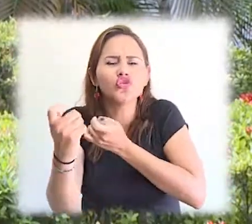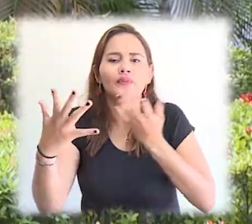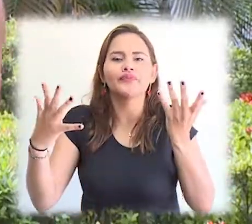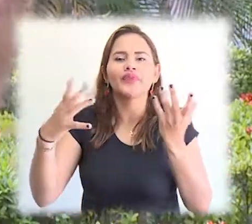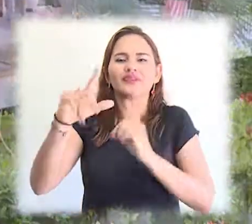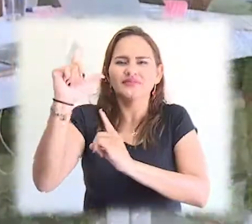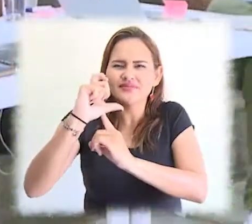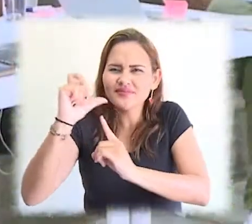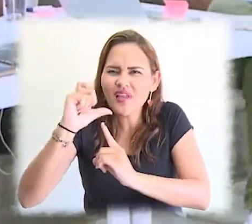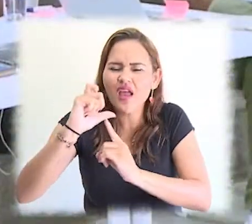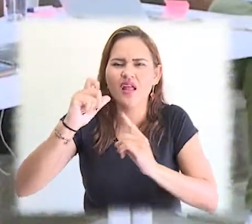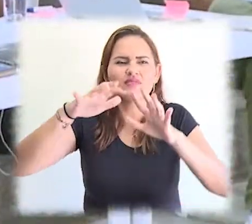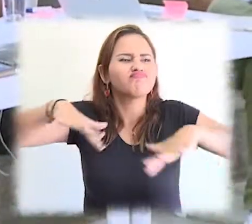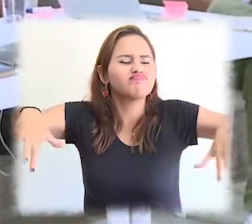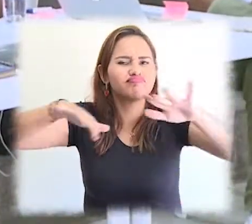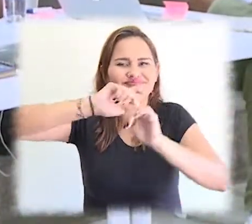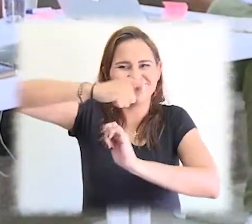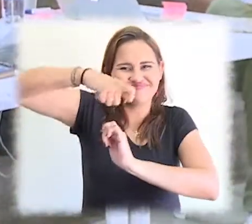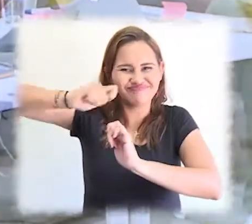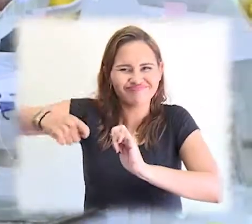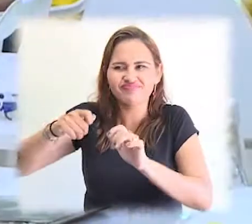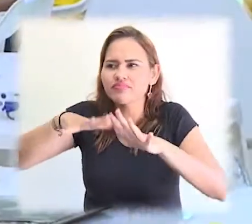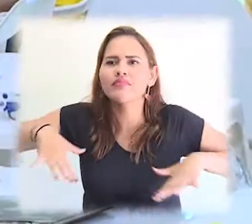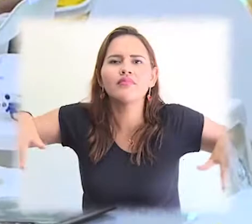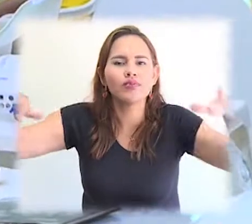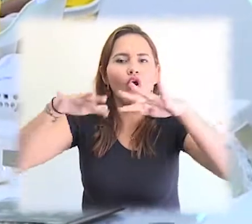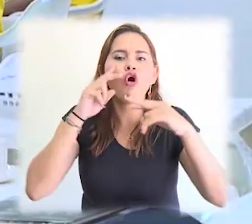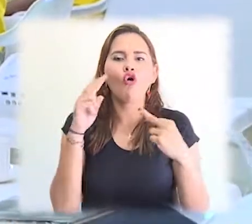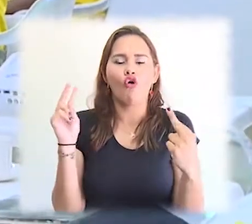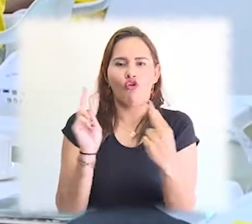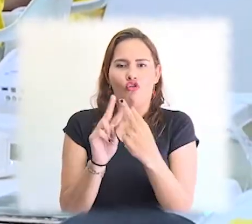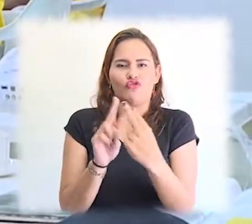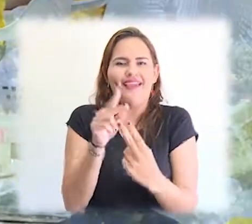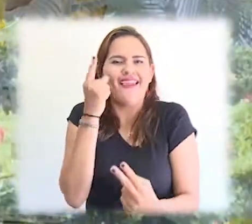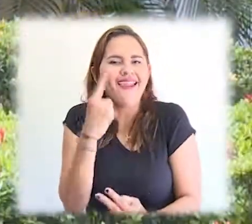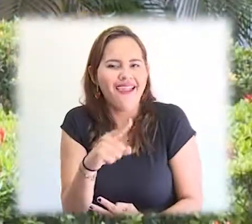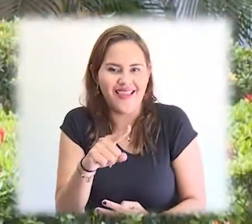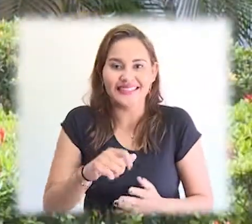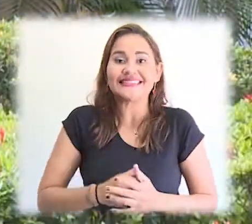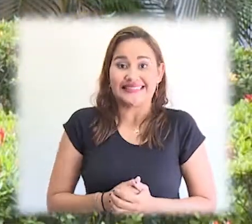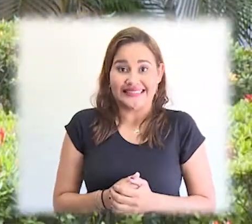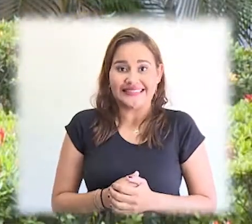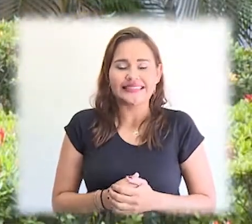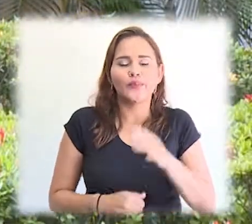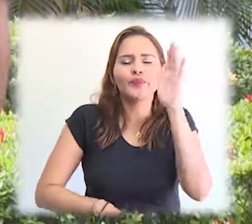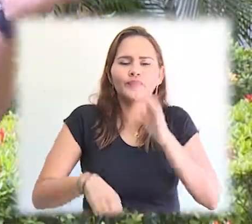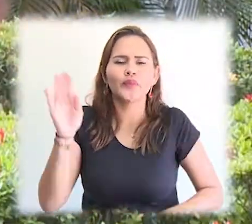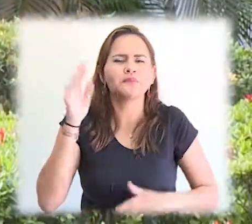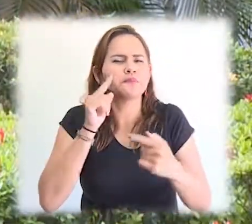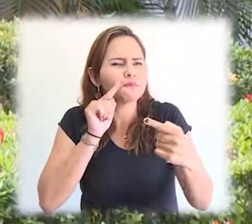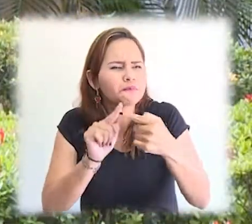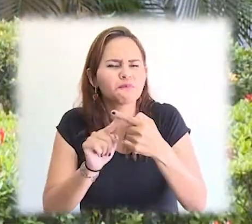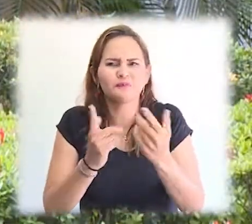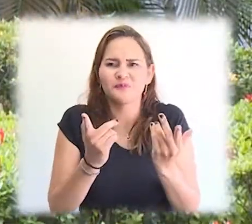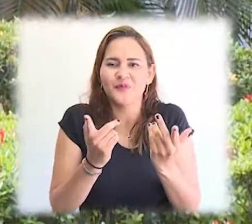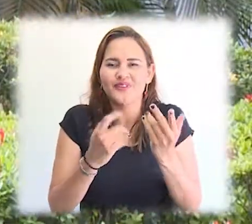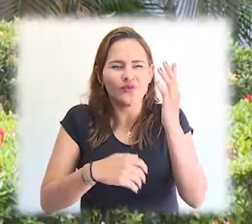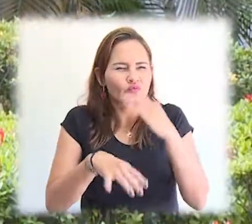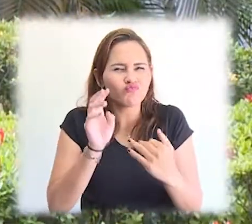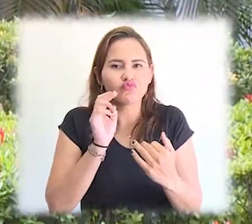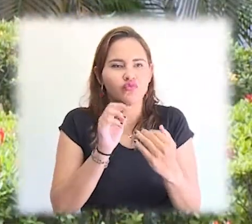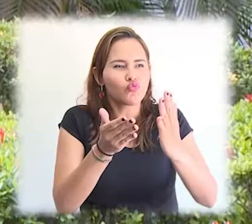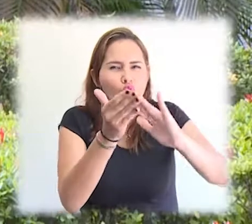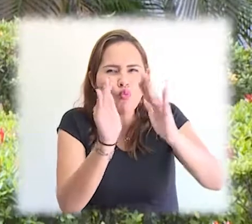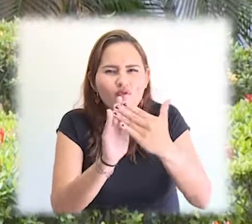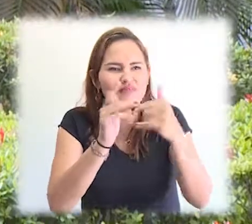pero también a que hagan el descubrimiento y el recorrido y descubran Aracataca, porque el propósito central es que esto no es una experiencia académica convencional, las experiencias